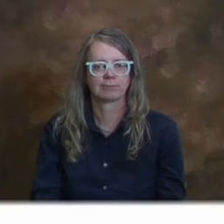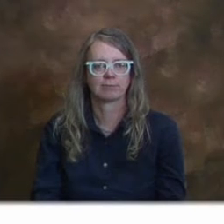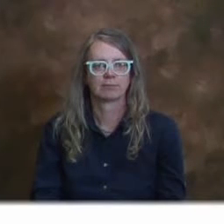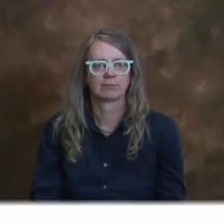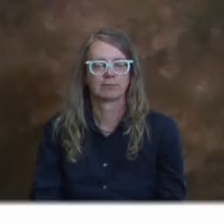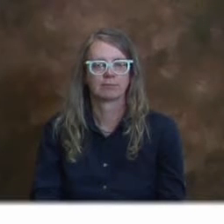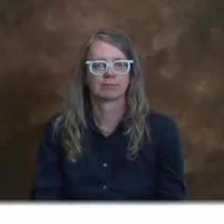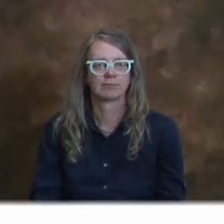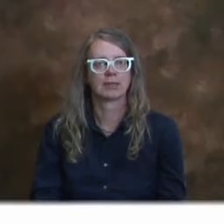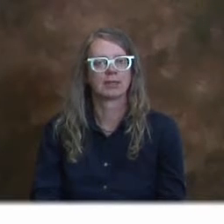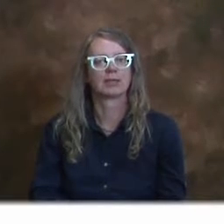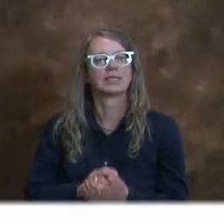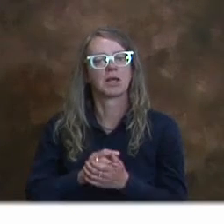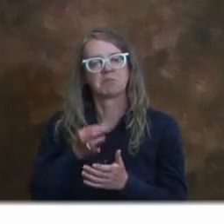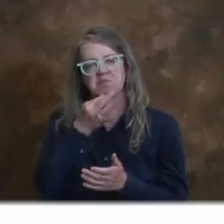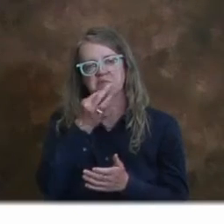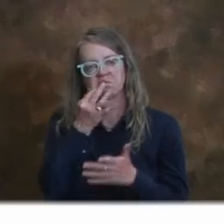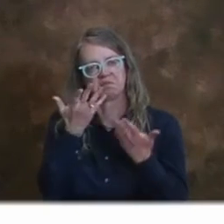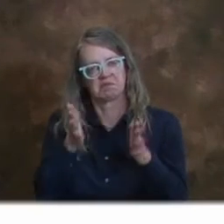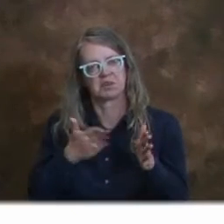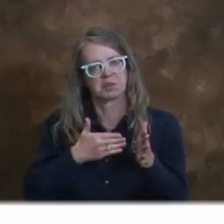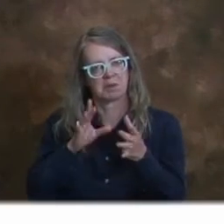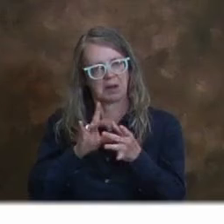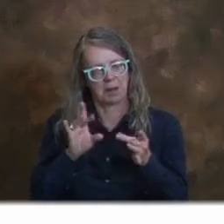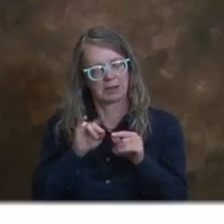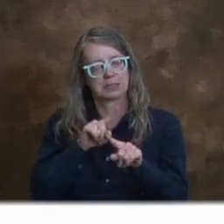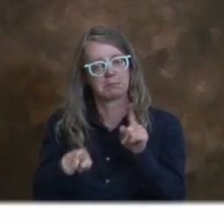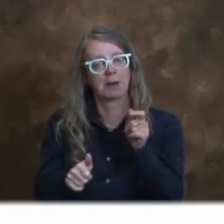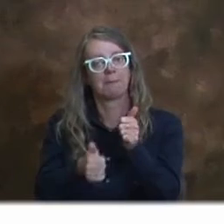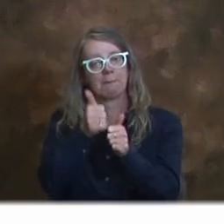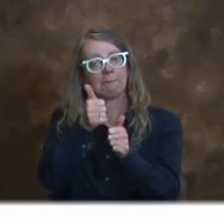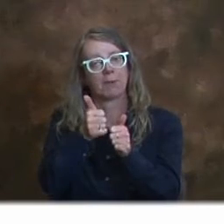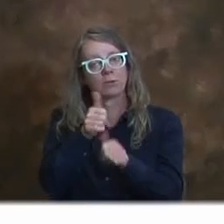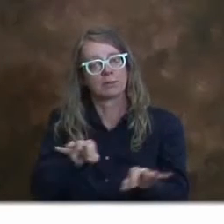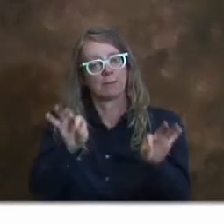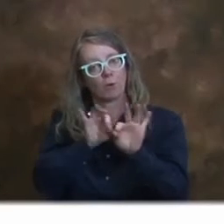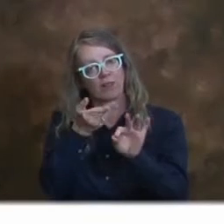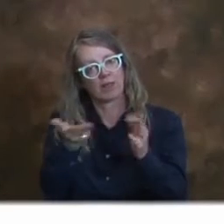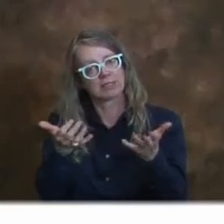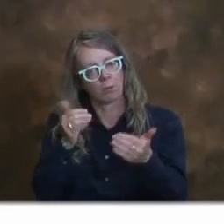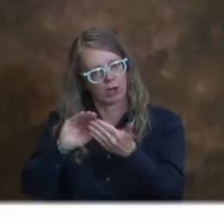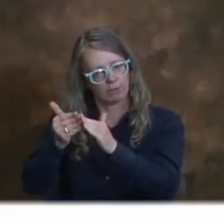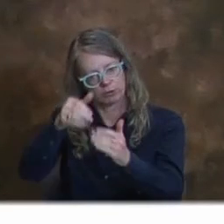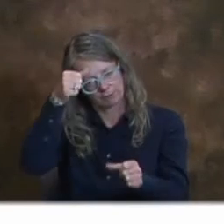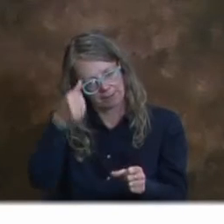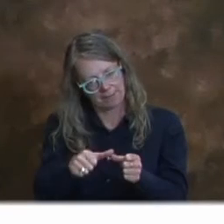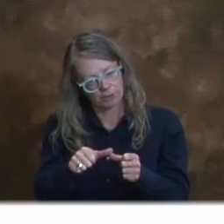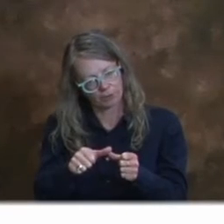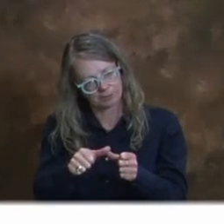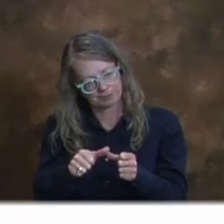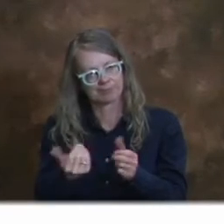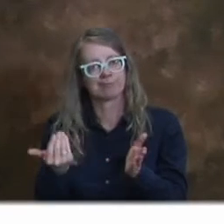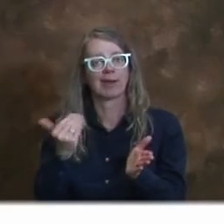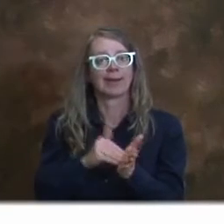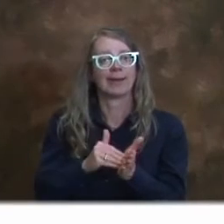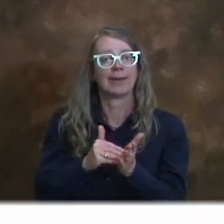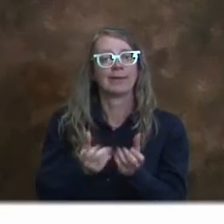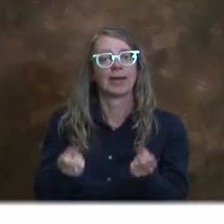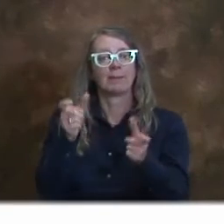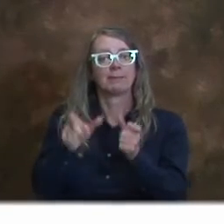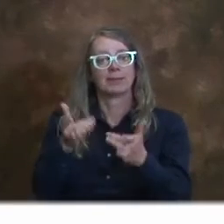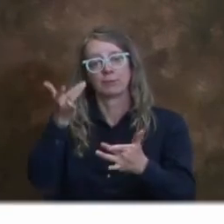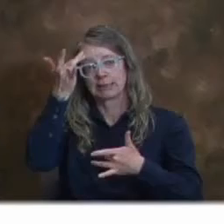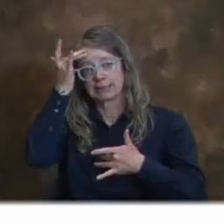Y para cerrar hoy, tengo unos mensajes clave de salud pública. Estamos observando un rápido